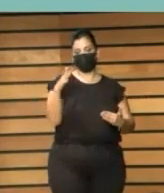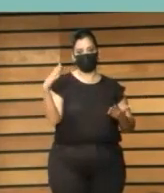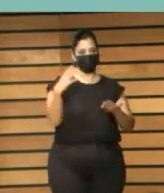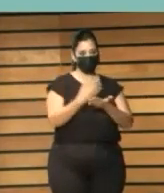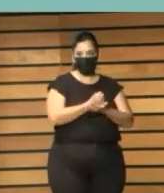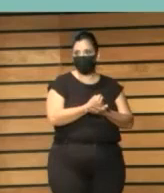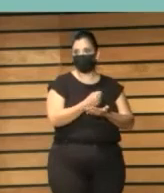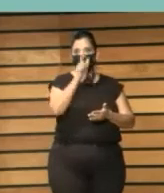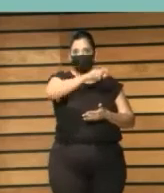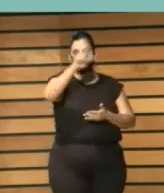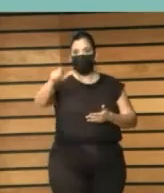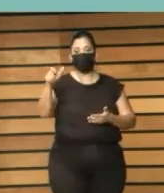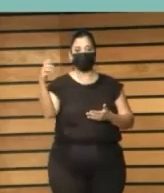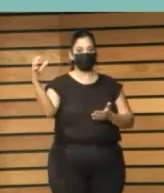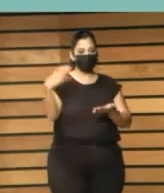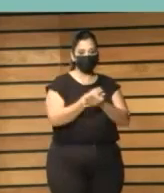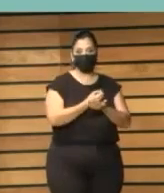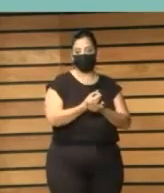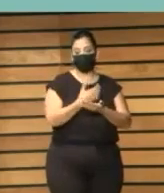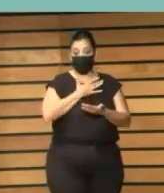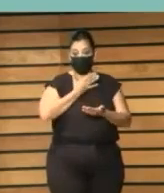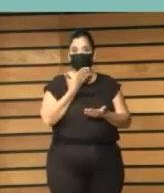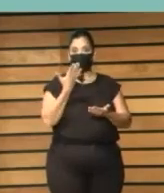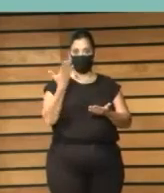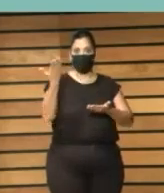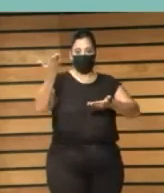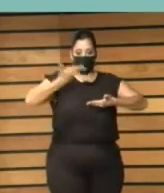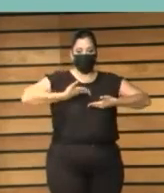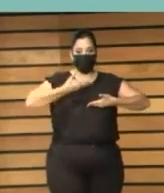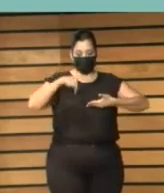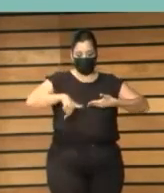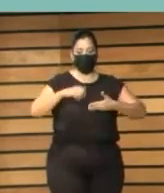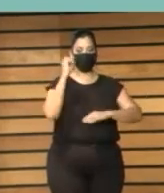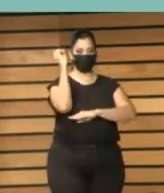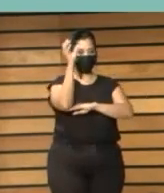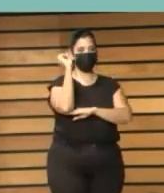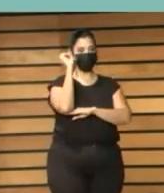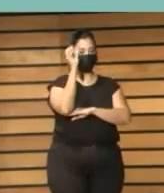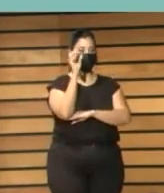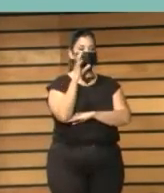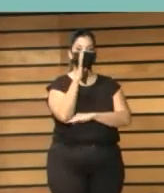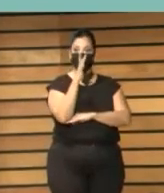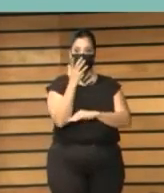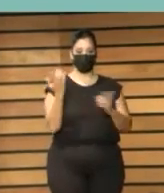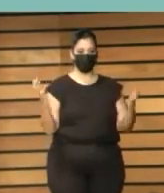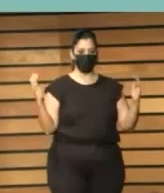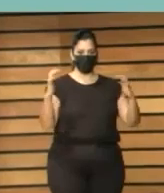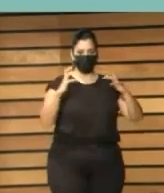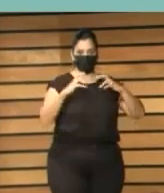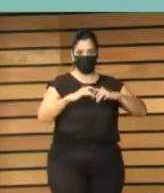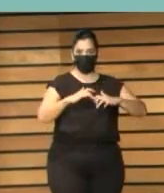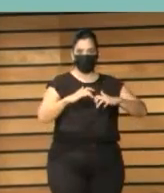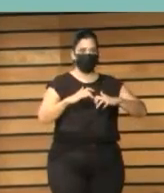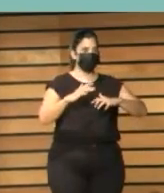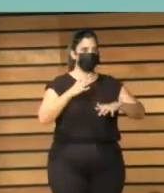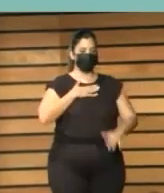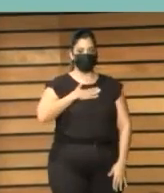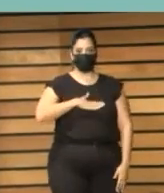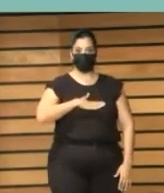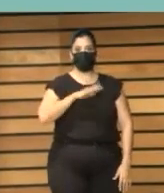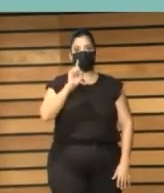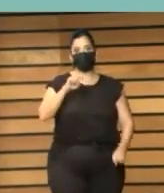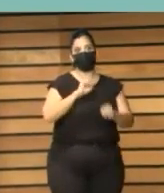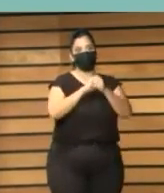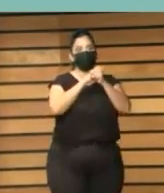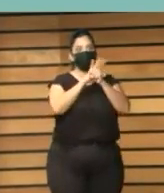este encuentro porque valoras, siempre valoramos estos encuentros, ¿no? Pero después de la pandemia que nos obligaba